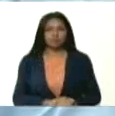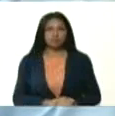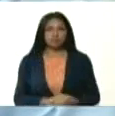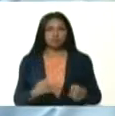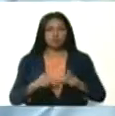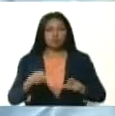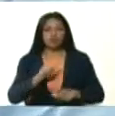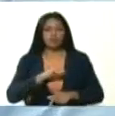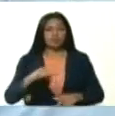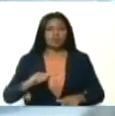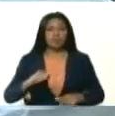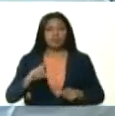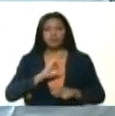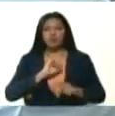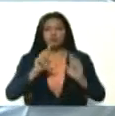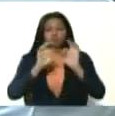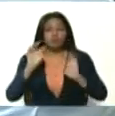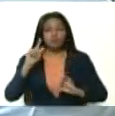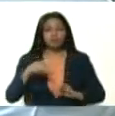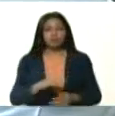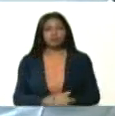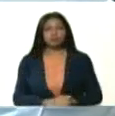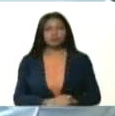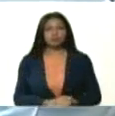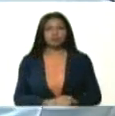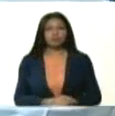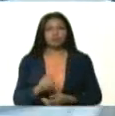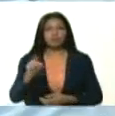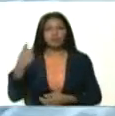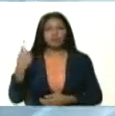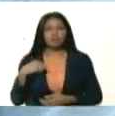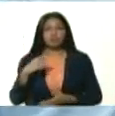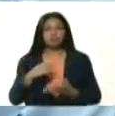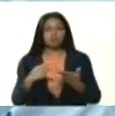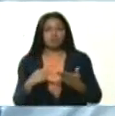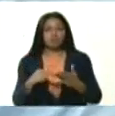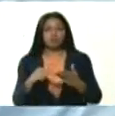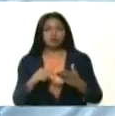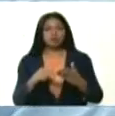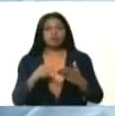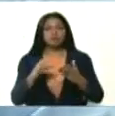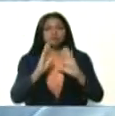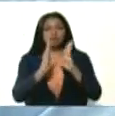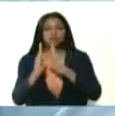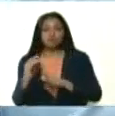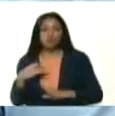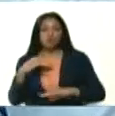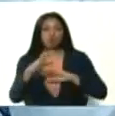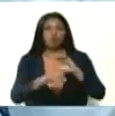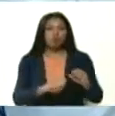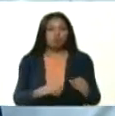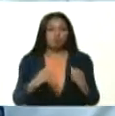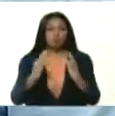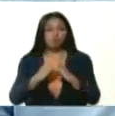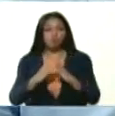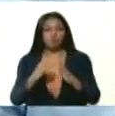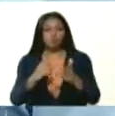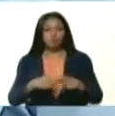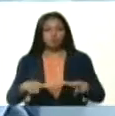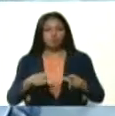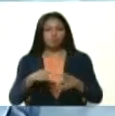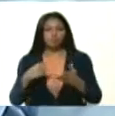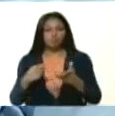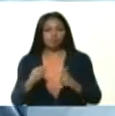privadas y el comercio local. Y también tenemos el esquema de distribución yo compro en casa, también puesto en práctica en varios estados,